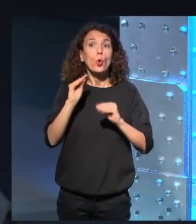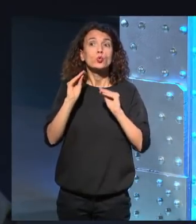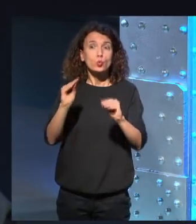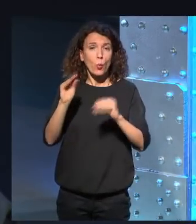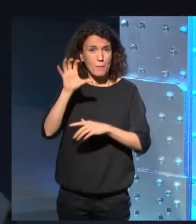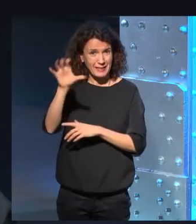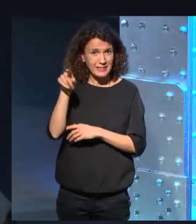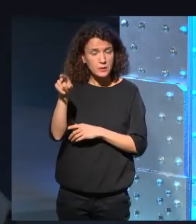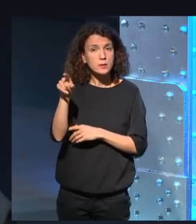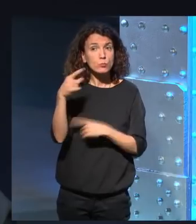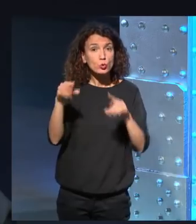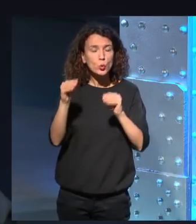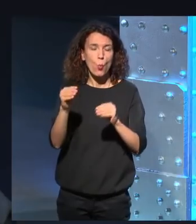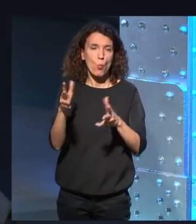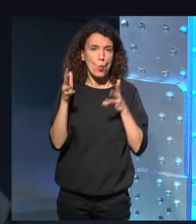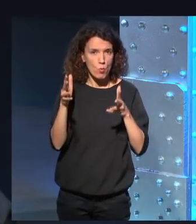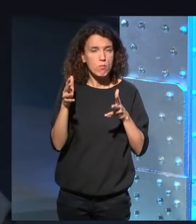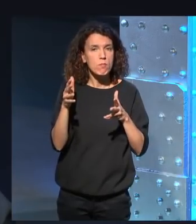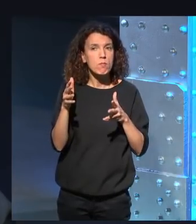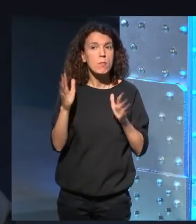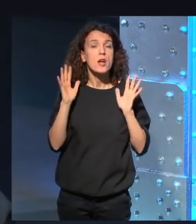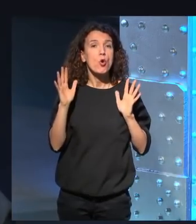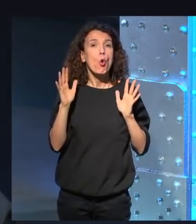todo eso pero